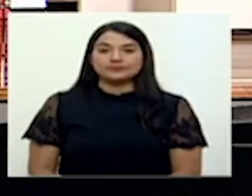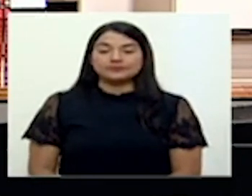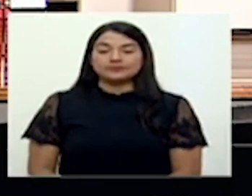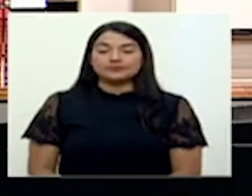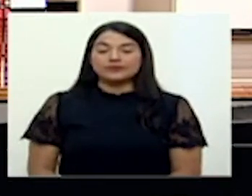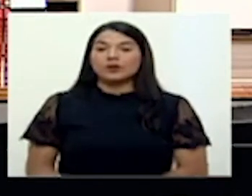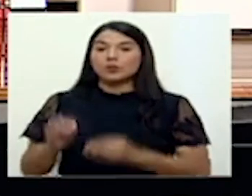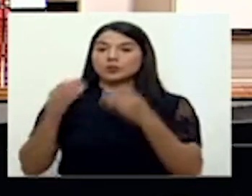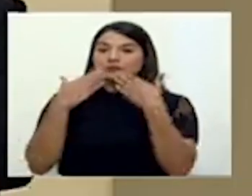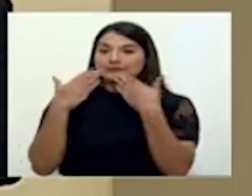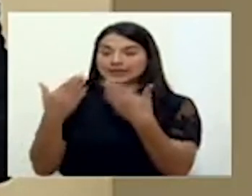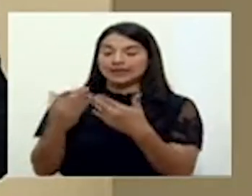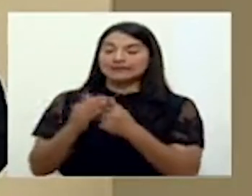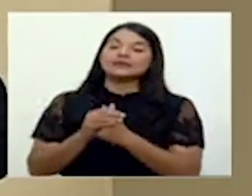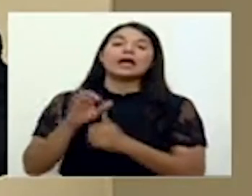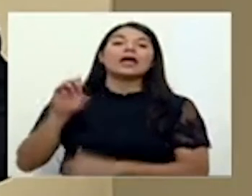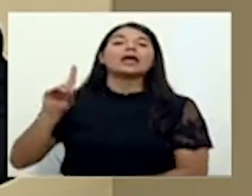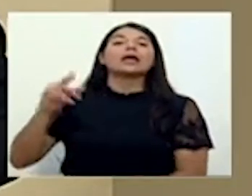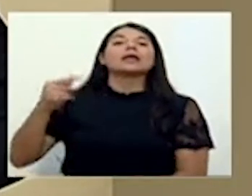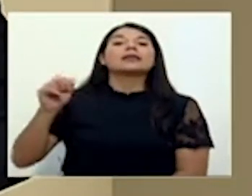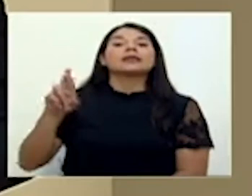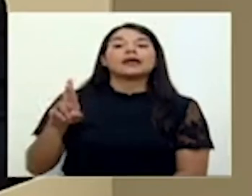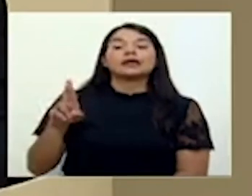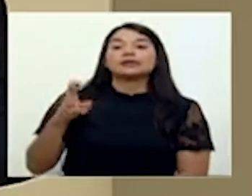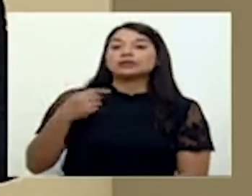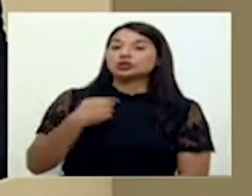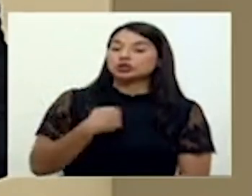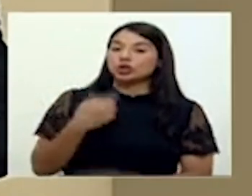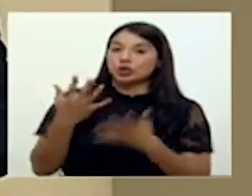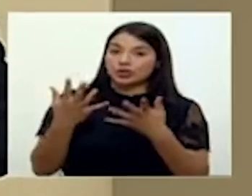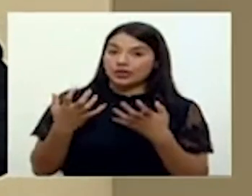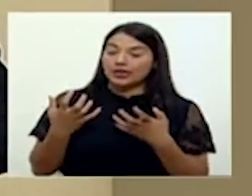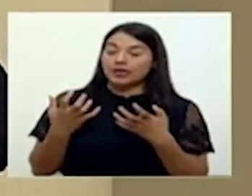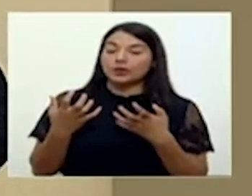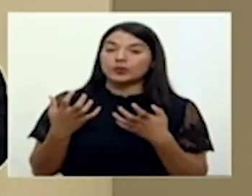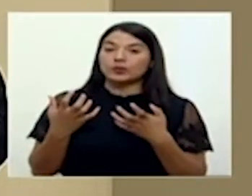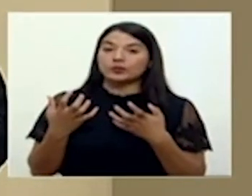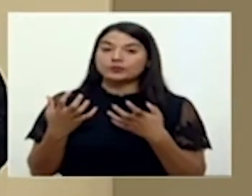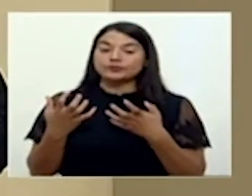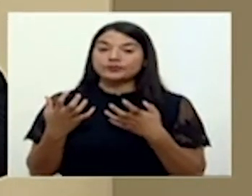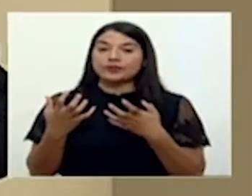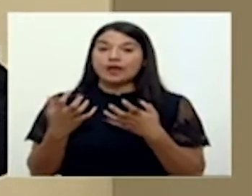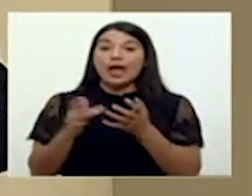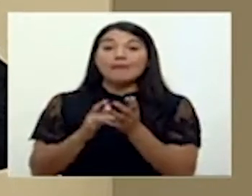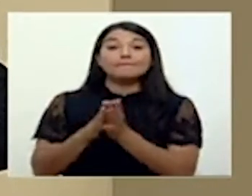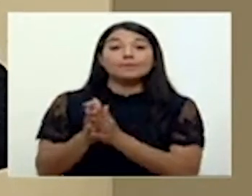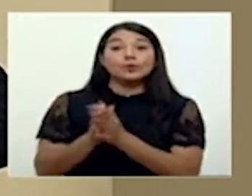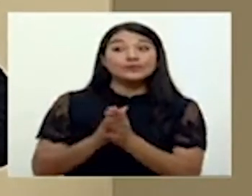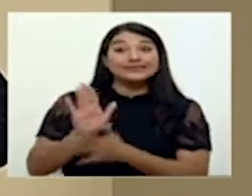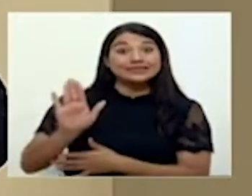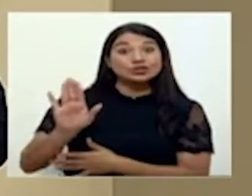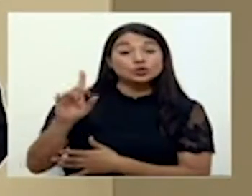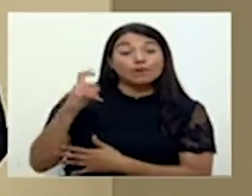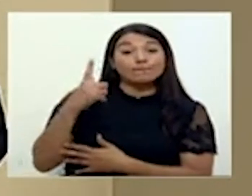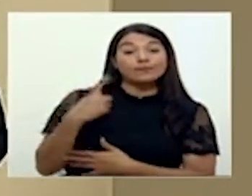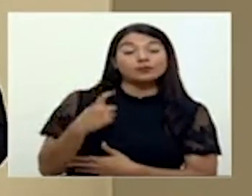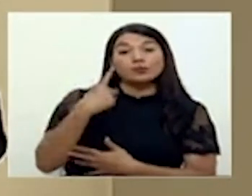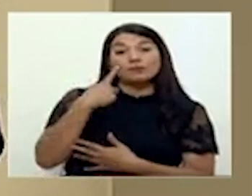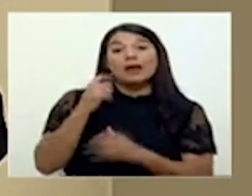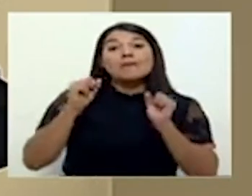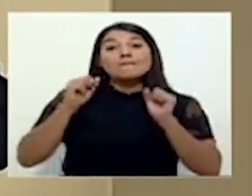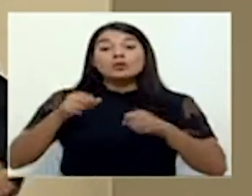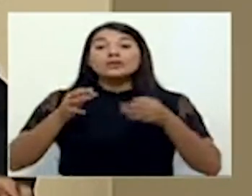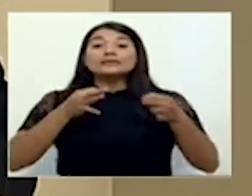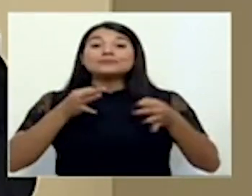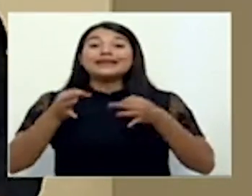Muchas gracias, don Edgar. Yo quiero tomar su pregunta para ampliar un